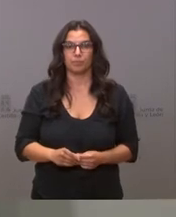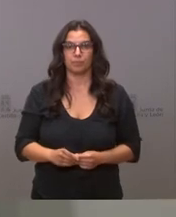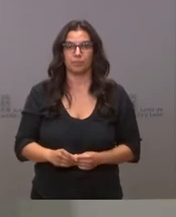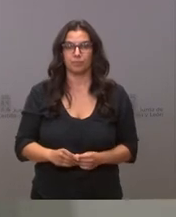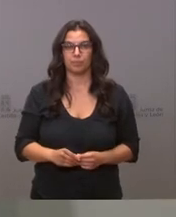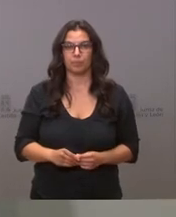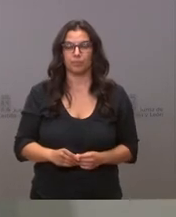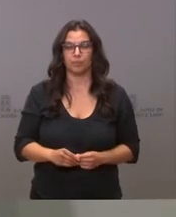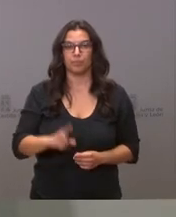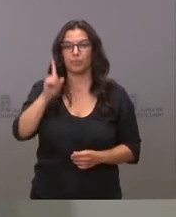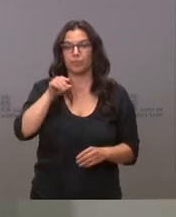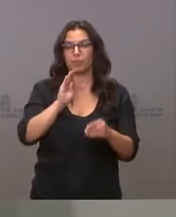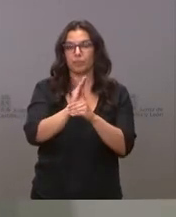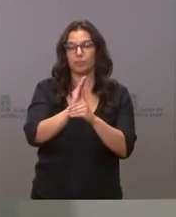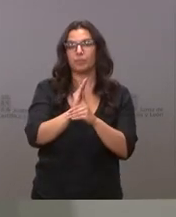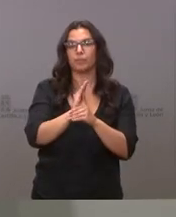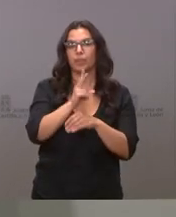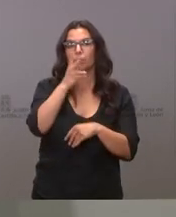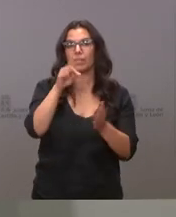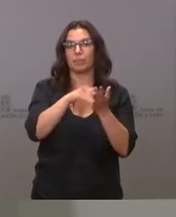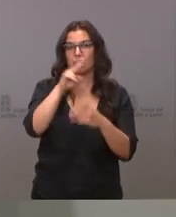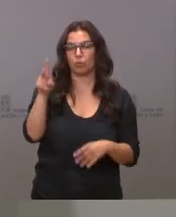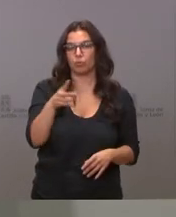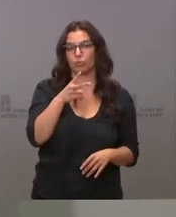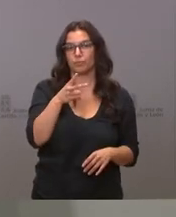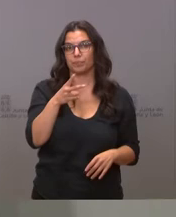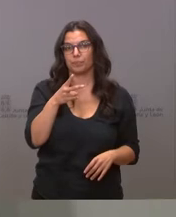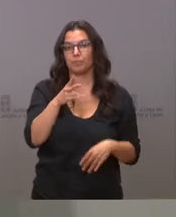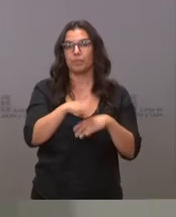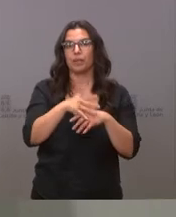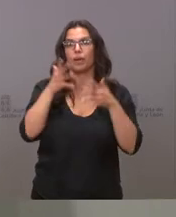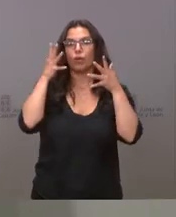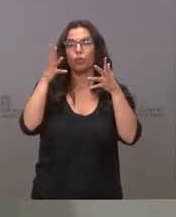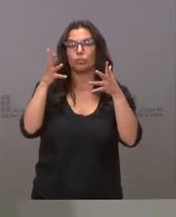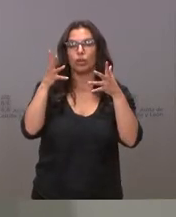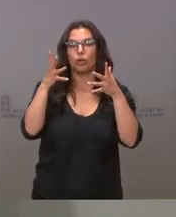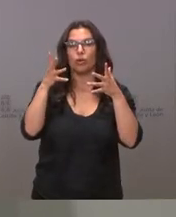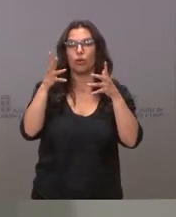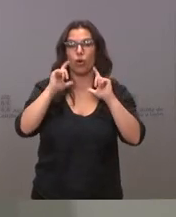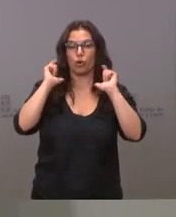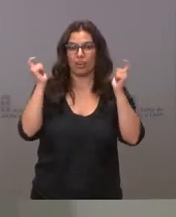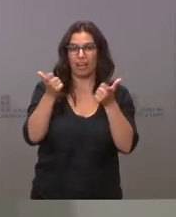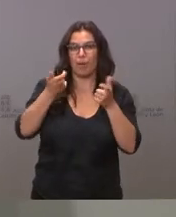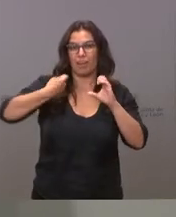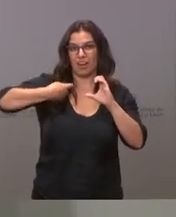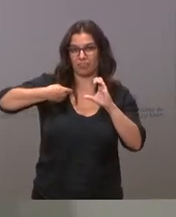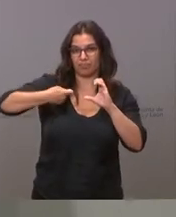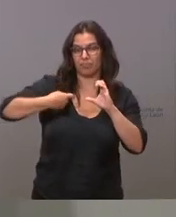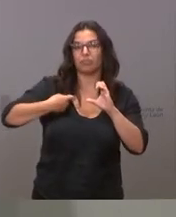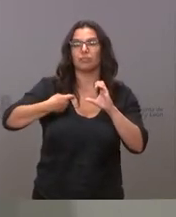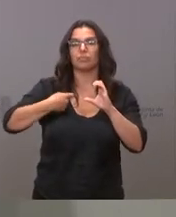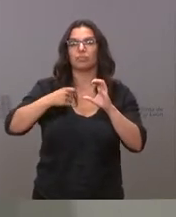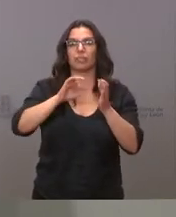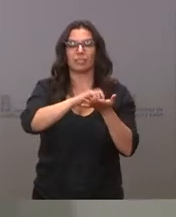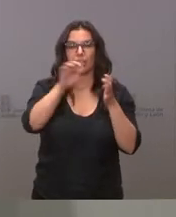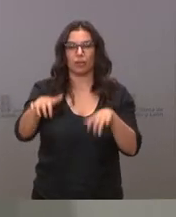Se destina también una subvención de 20.000 euros al Consejo de Cámaras Oficiales de Comercio, Industria y Servicios